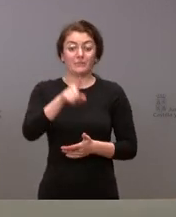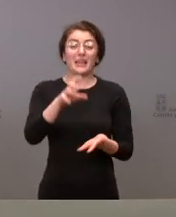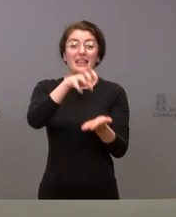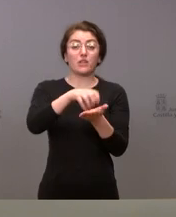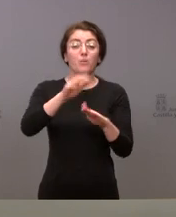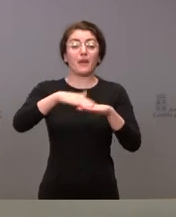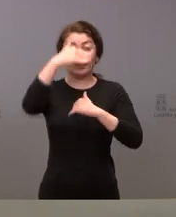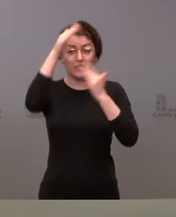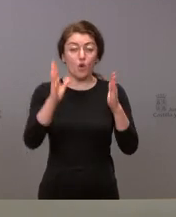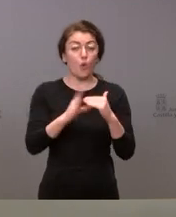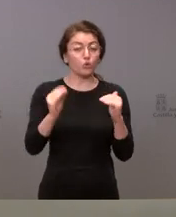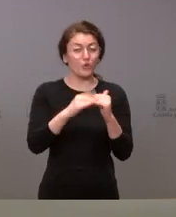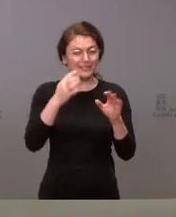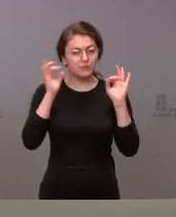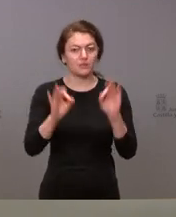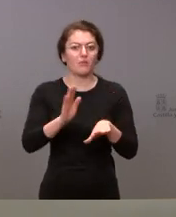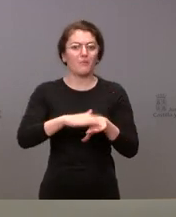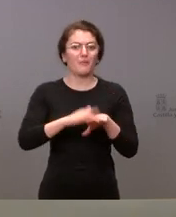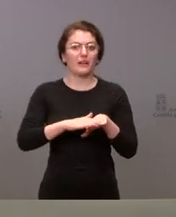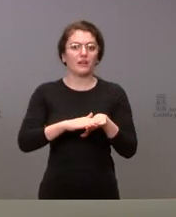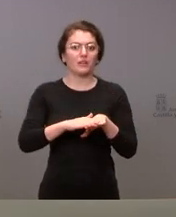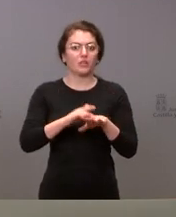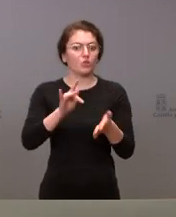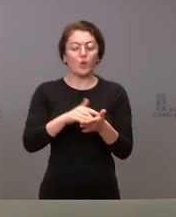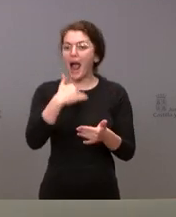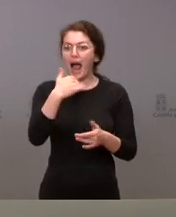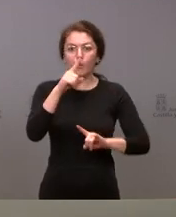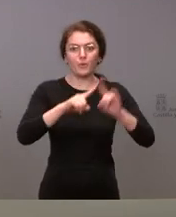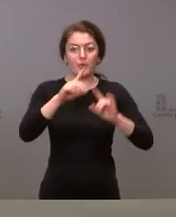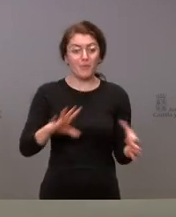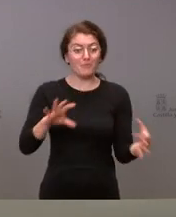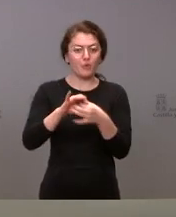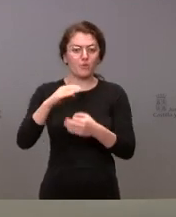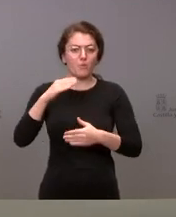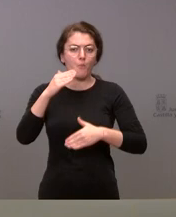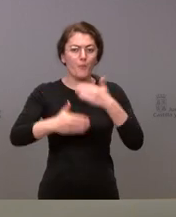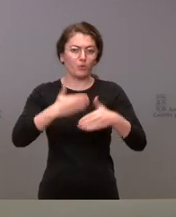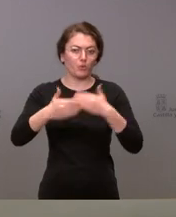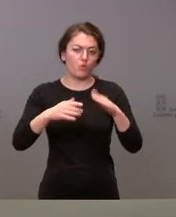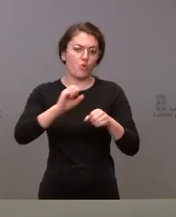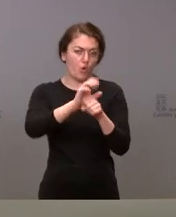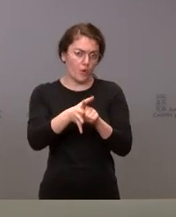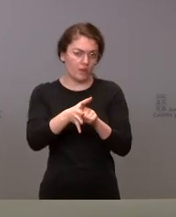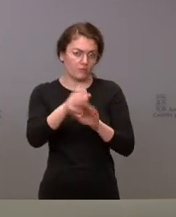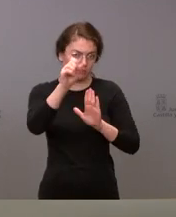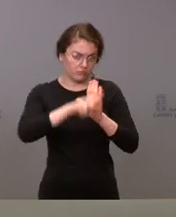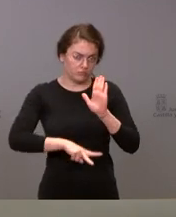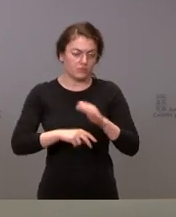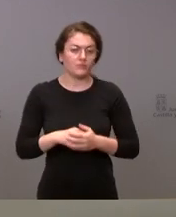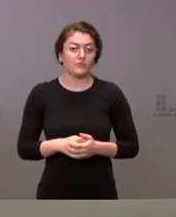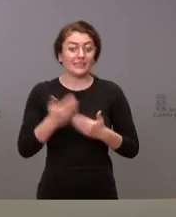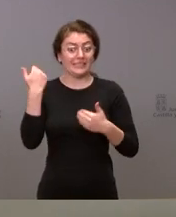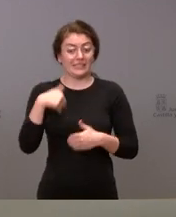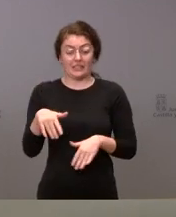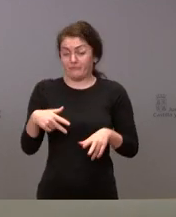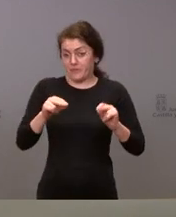que se encargará específicamente de aquellas incidencias que puedan plantearse en relación con el protocolo COVID. Voy terminando ya, en